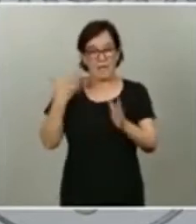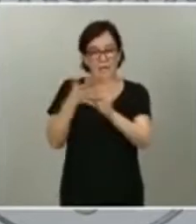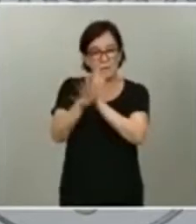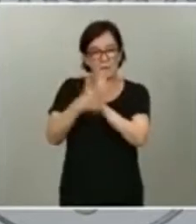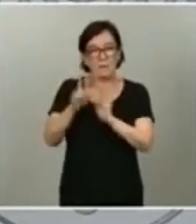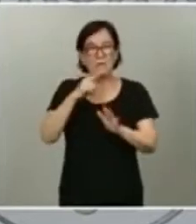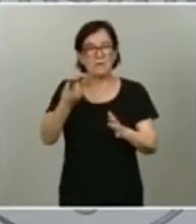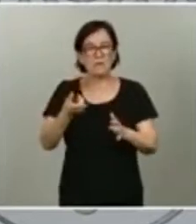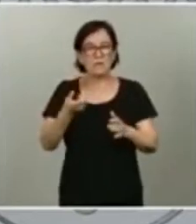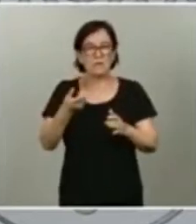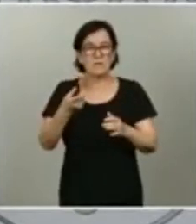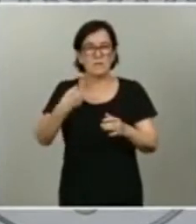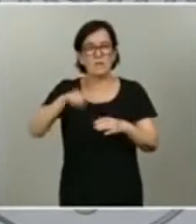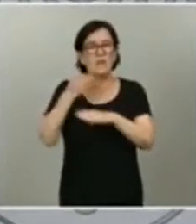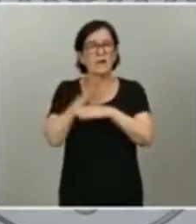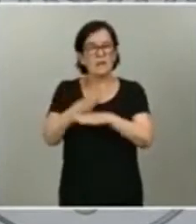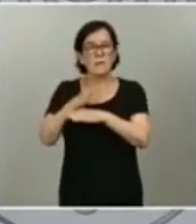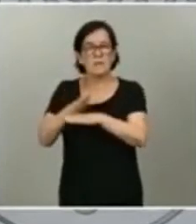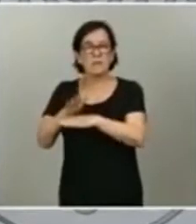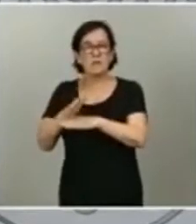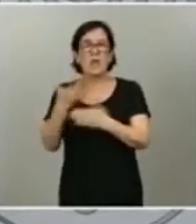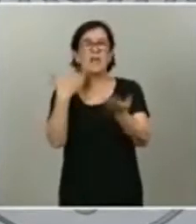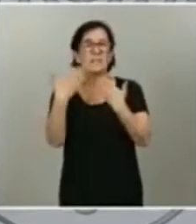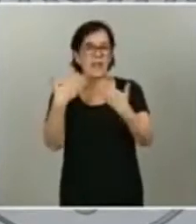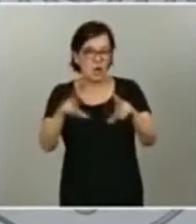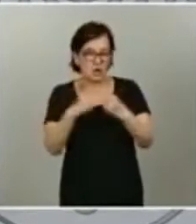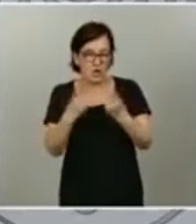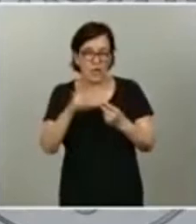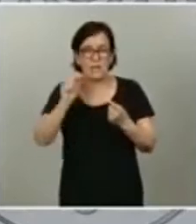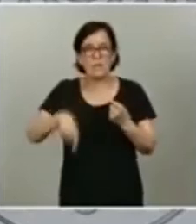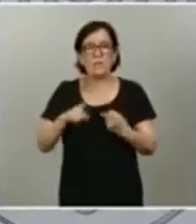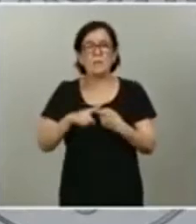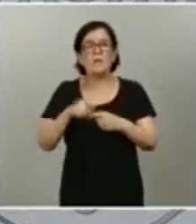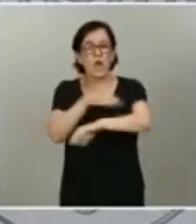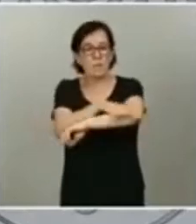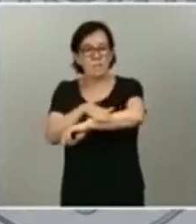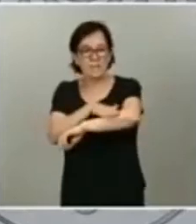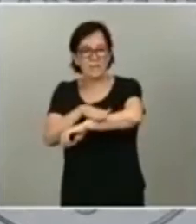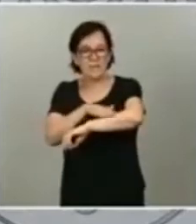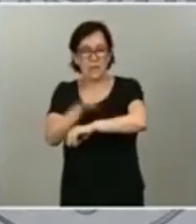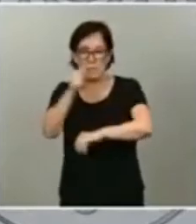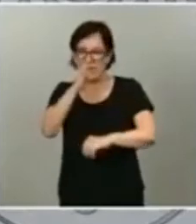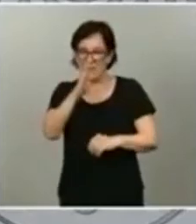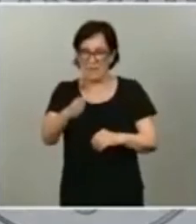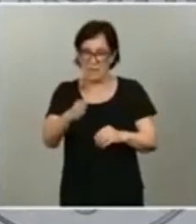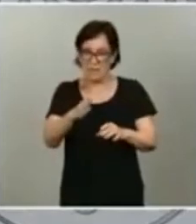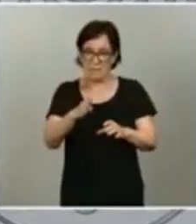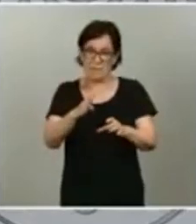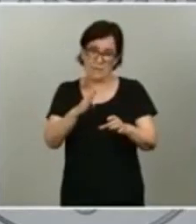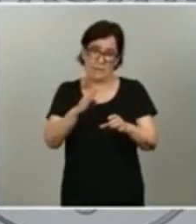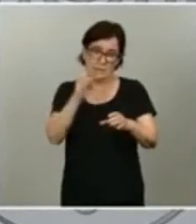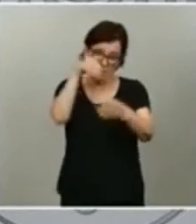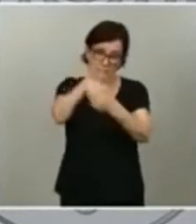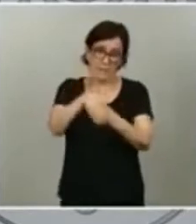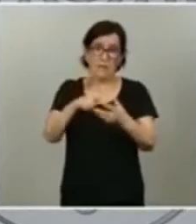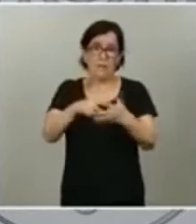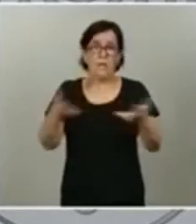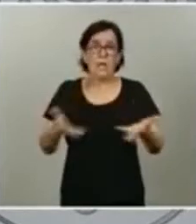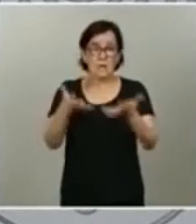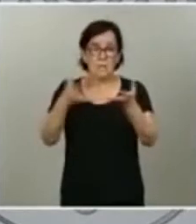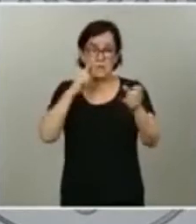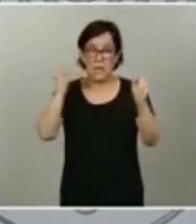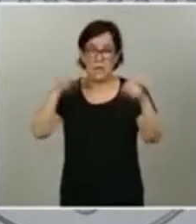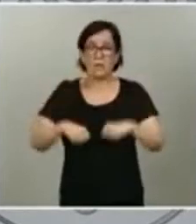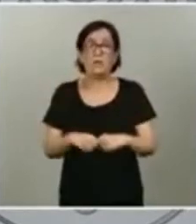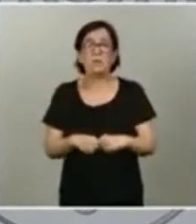de los representantes del diálogo social como de los ministerios, más directamente implicados en impulsar este acuerdo, decía